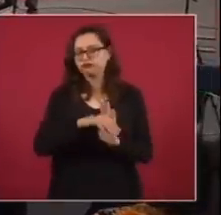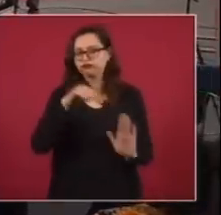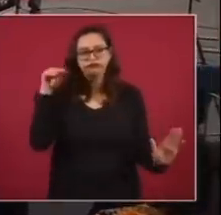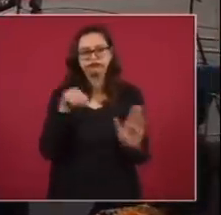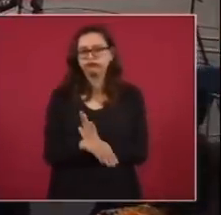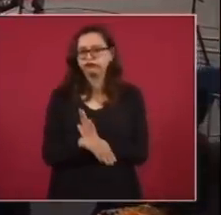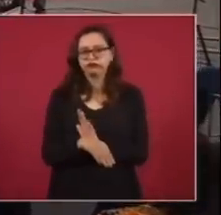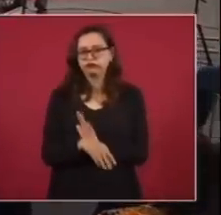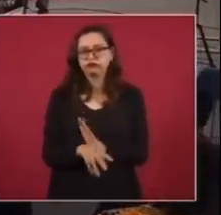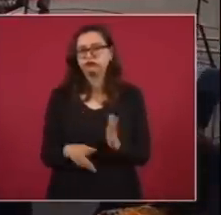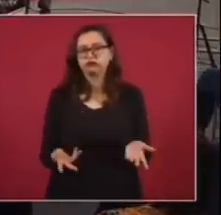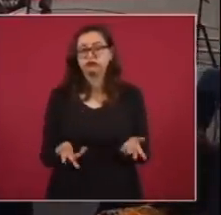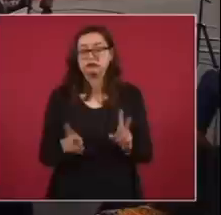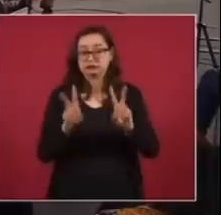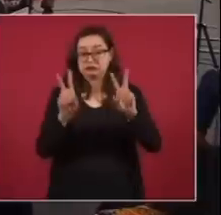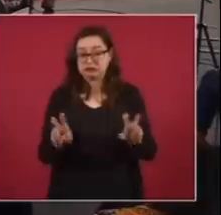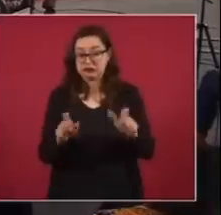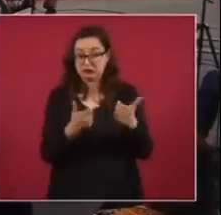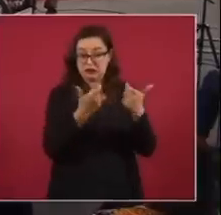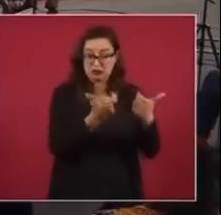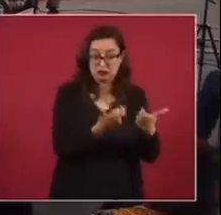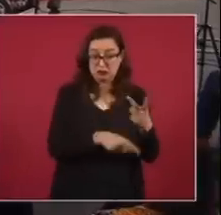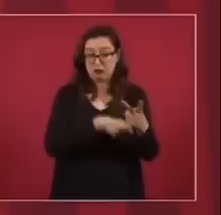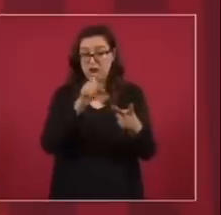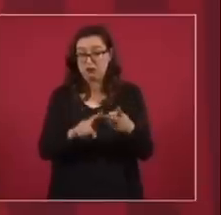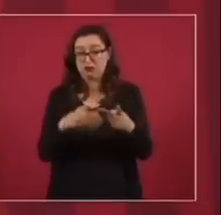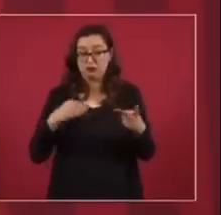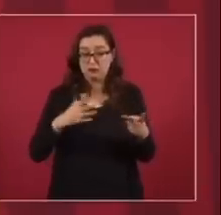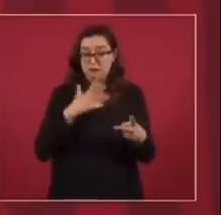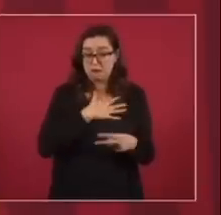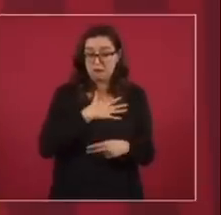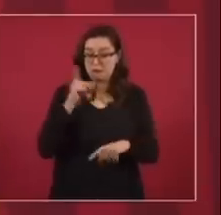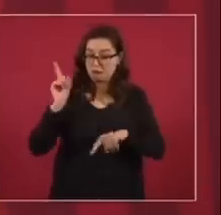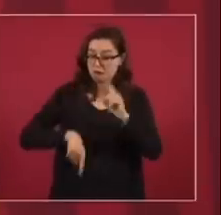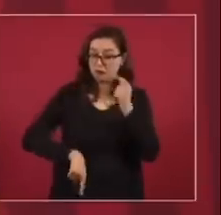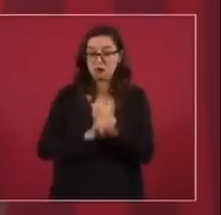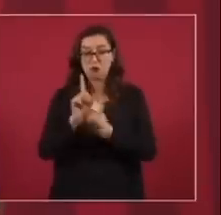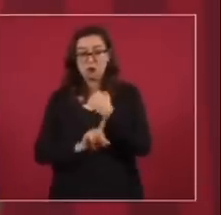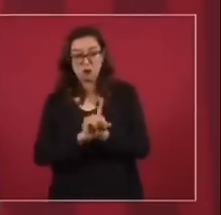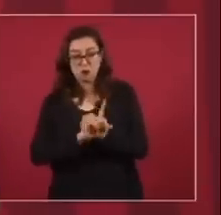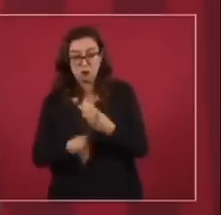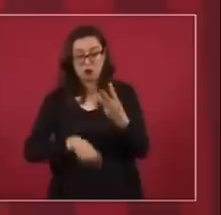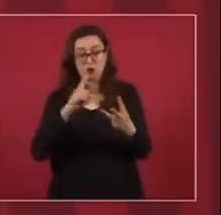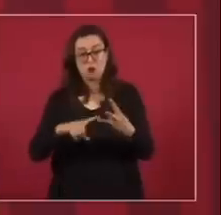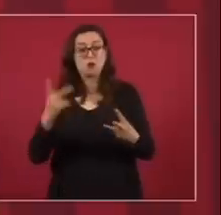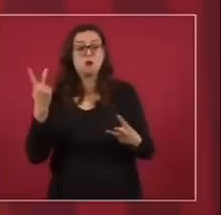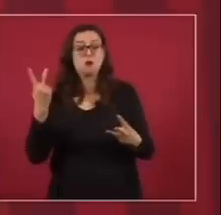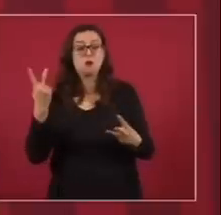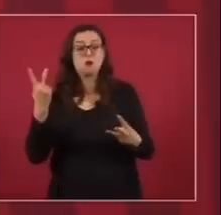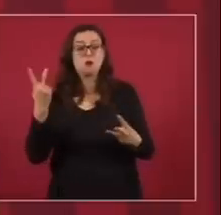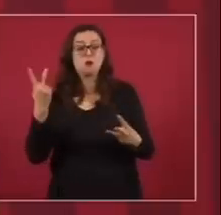en lo económico o una crisis de bienestar o una crisis política